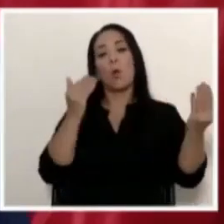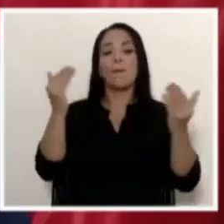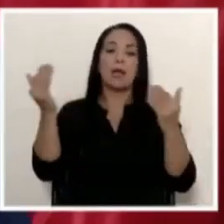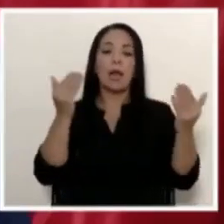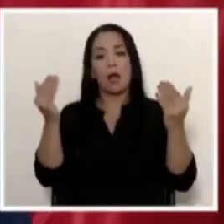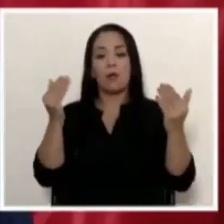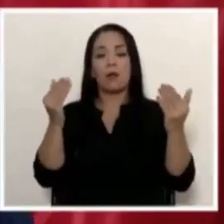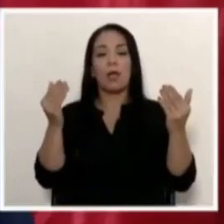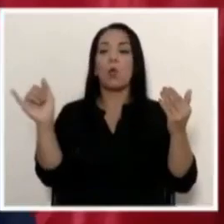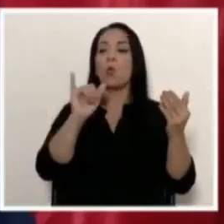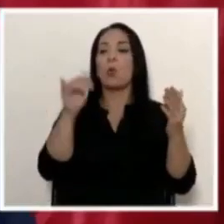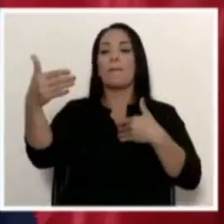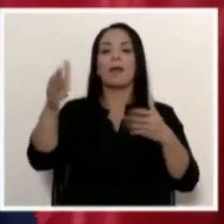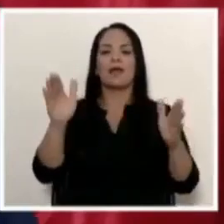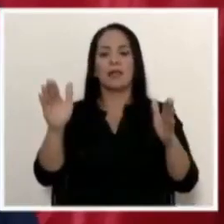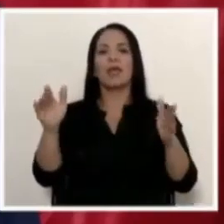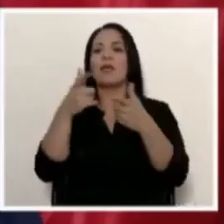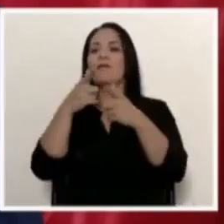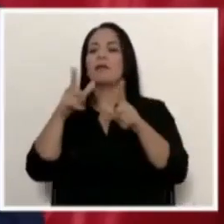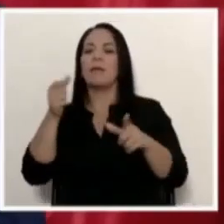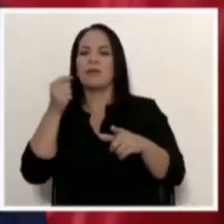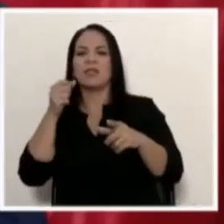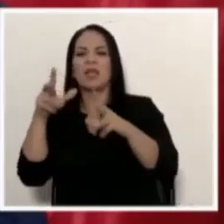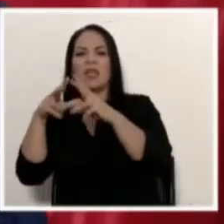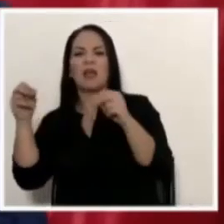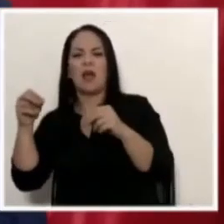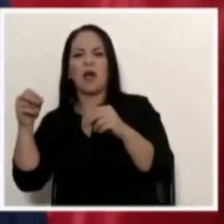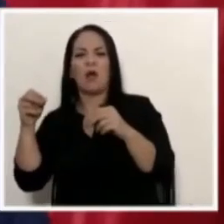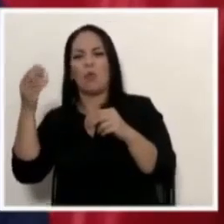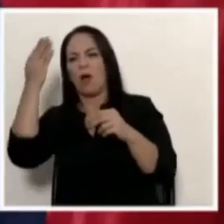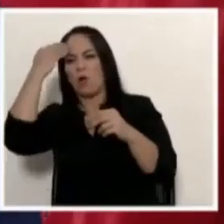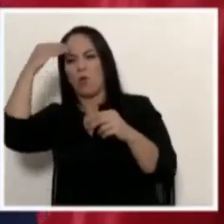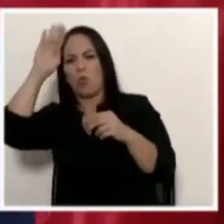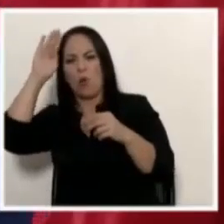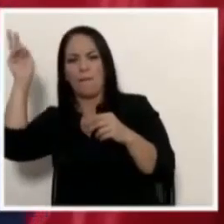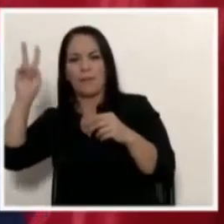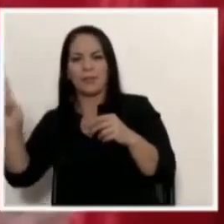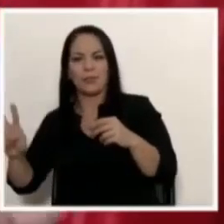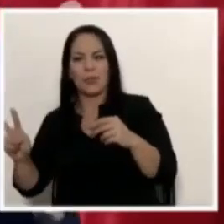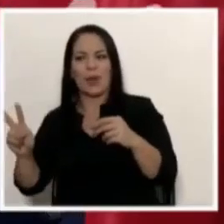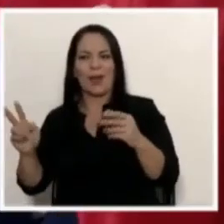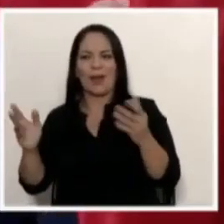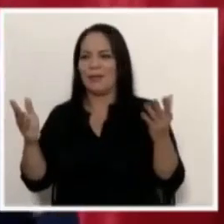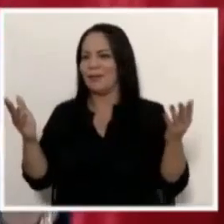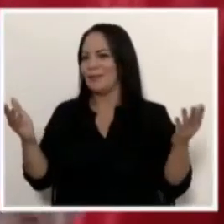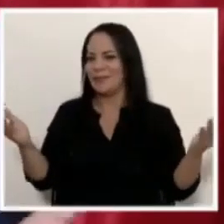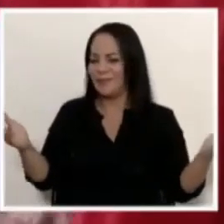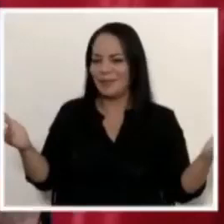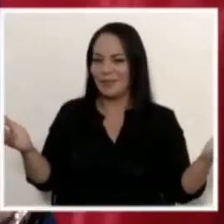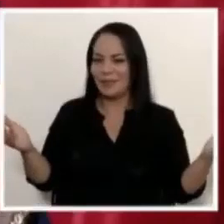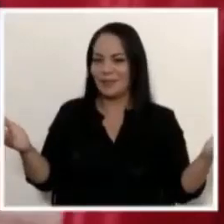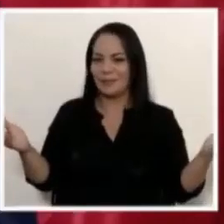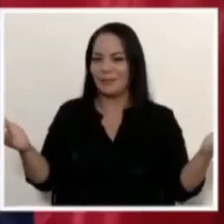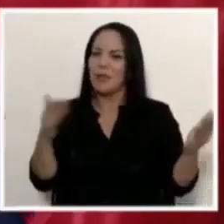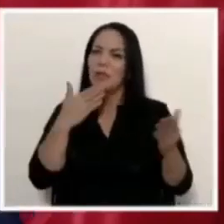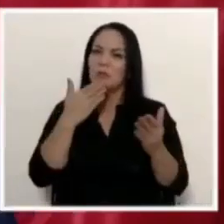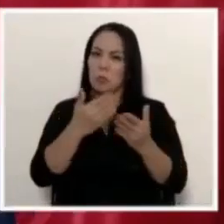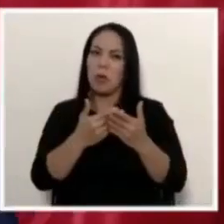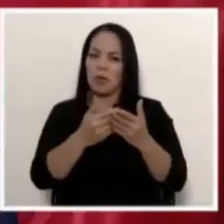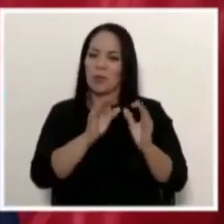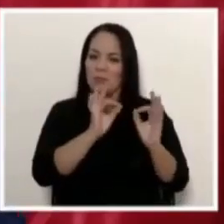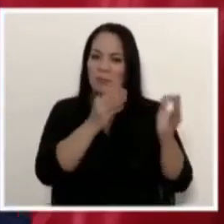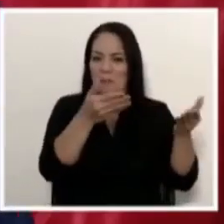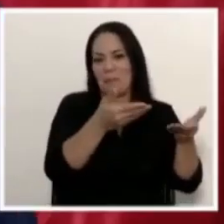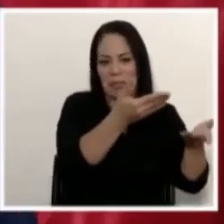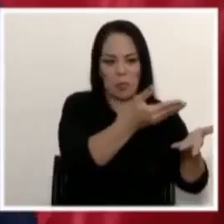en el mismo paquete que la libertad de prensa en Nicaragua, Cuba y Venezuela. Entonces siempre es bienvenido tener un balance. Hoy